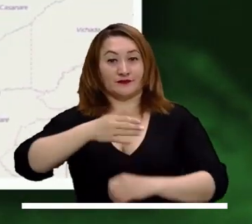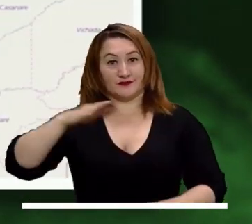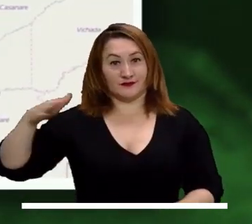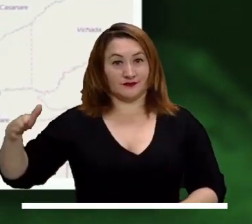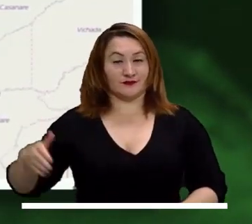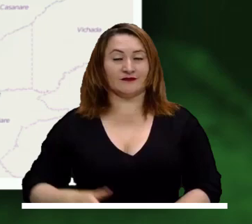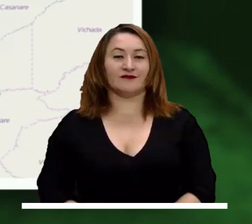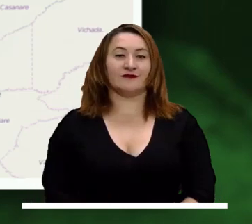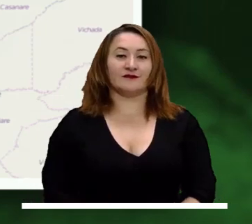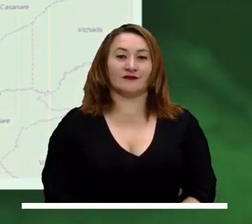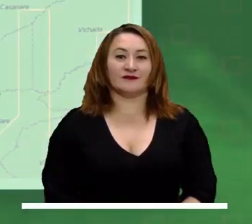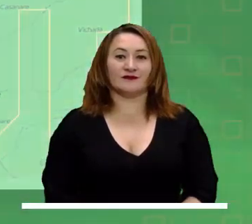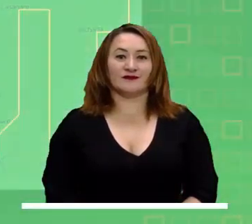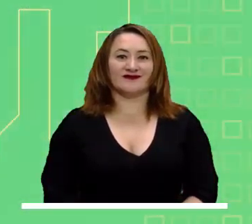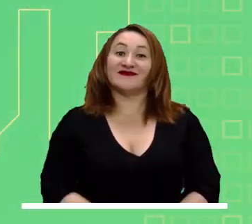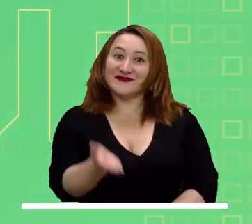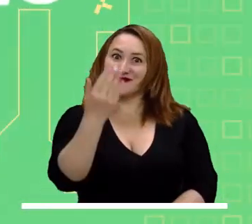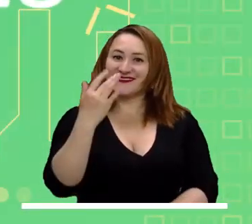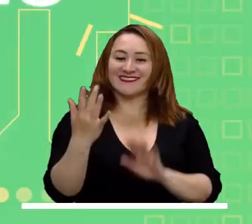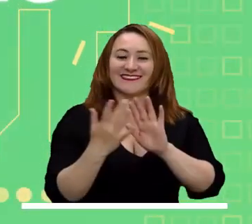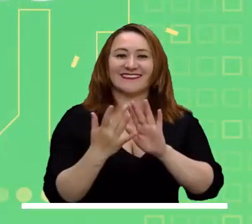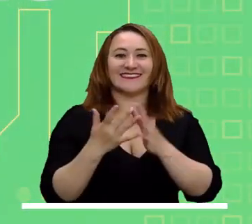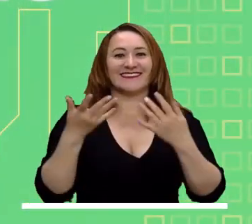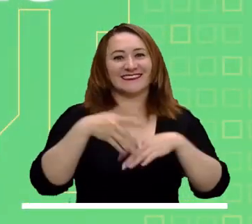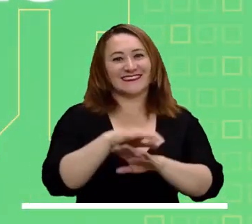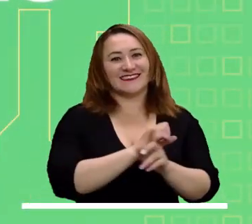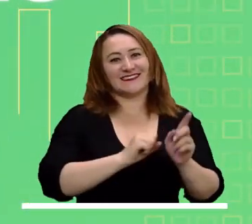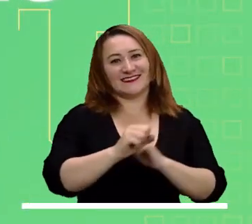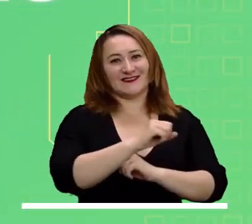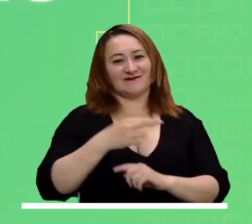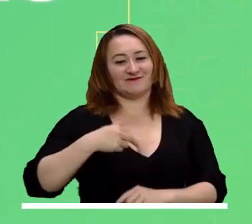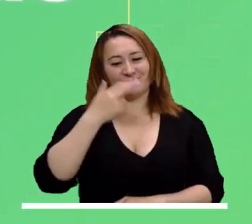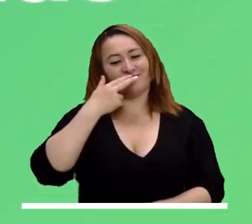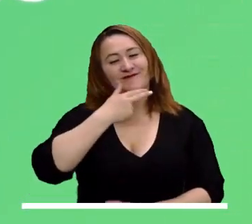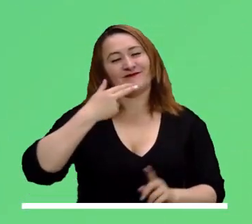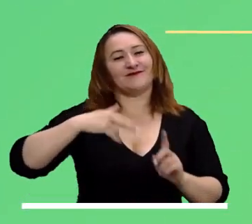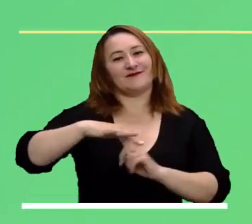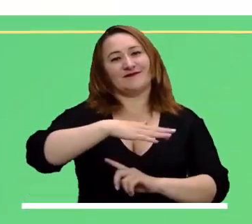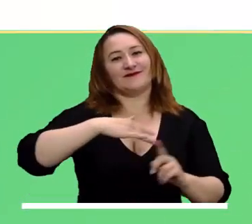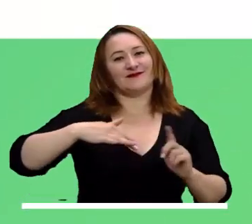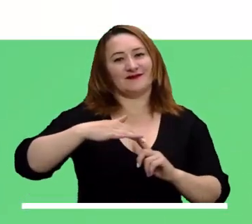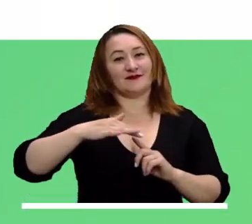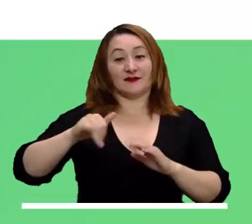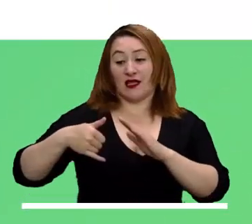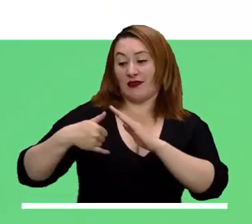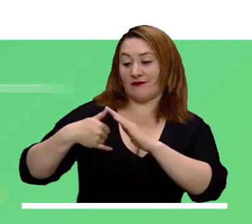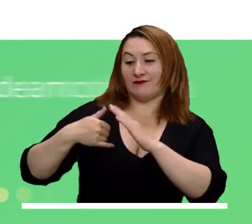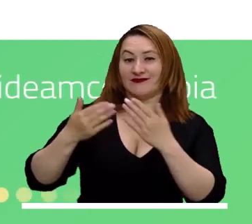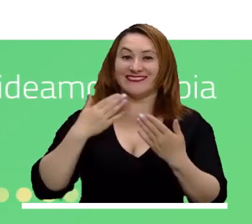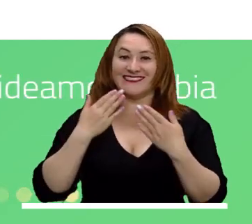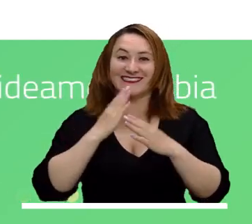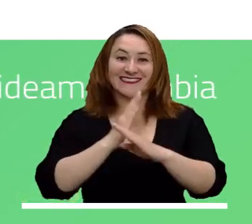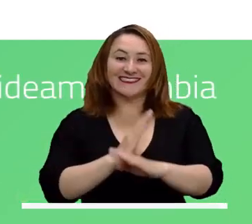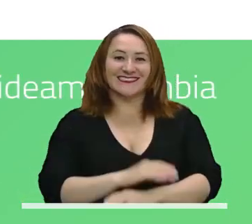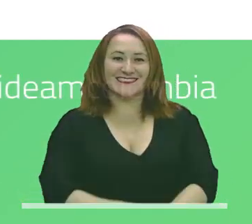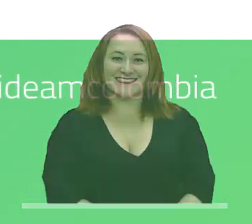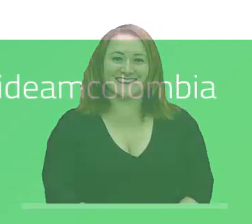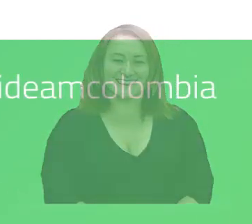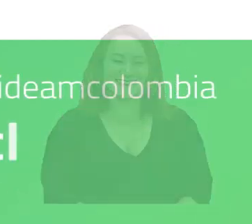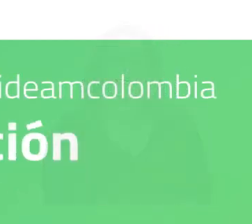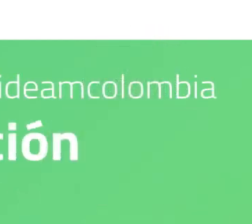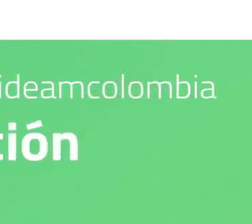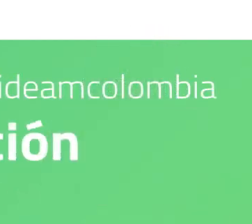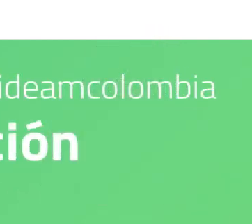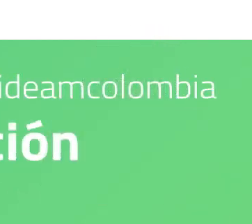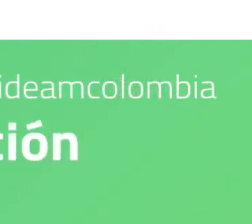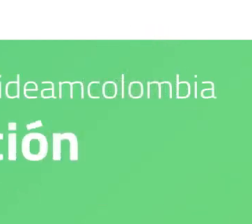Antioquia. Síguenos en nuestras redes sociales. Nuestro compromiso es con el medio ambiente. IDEAM